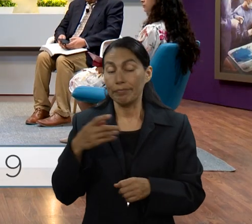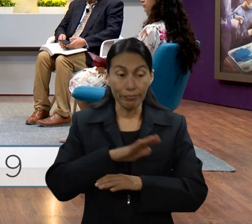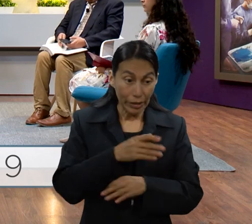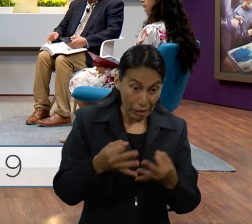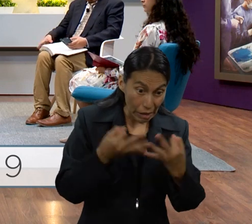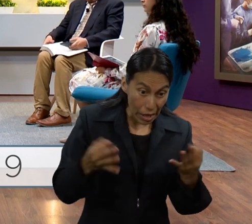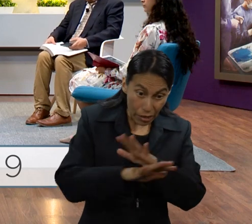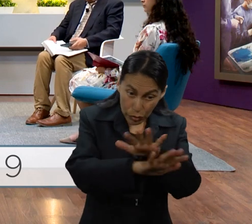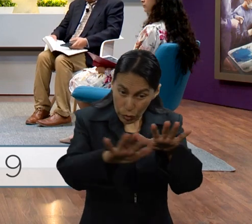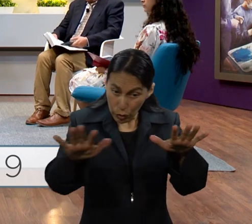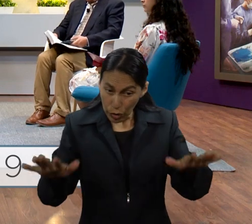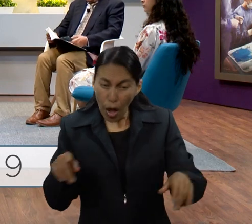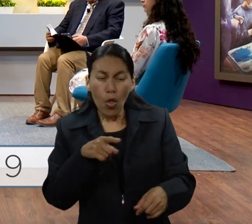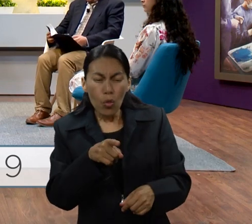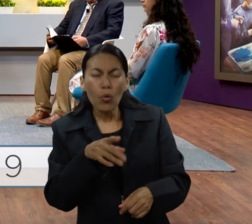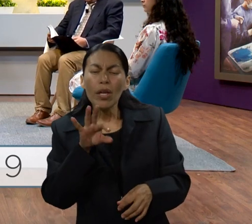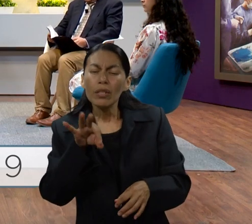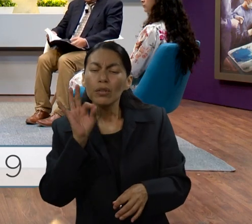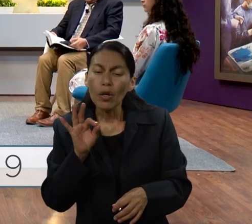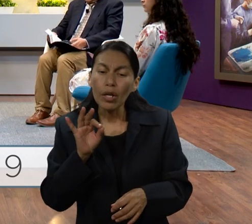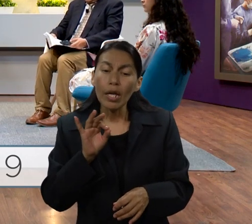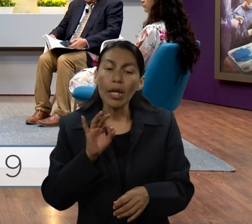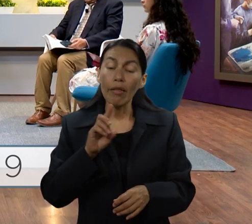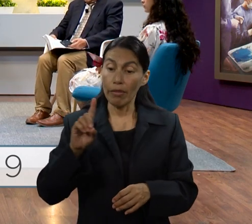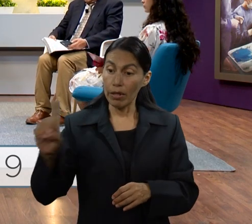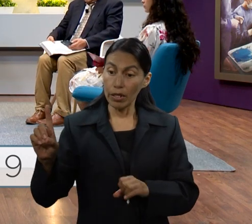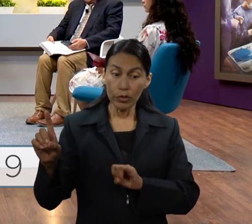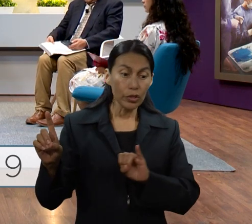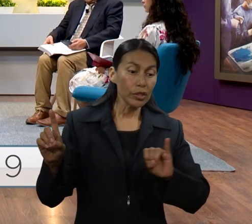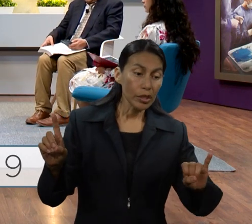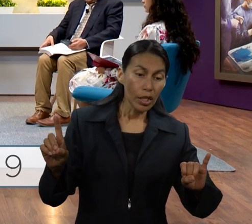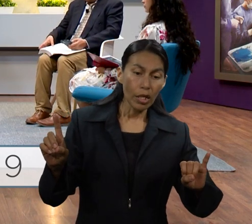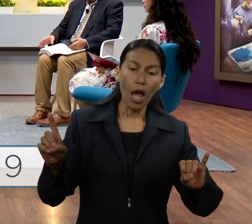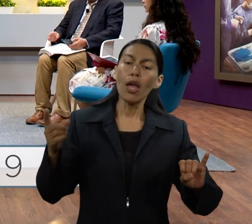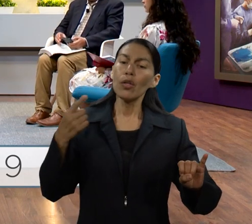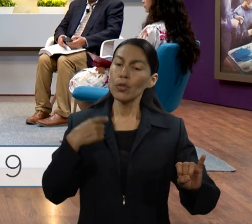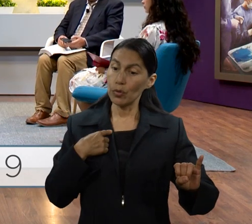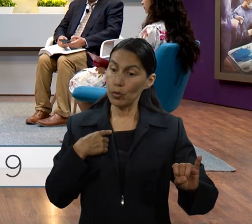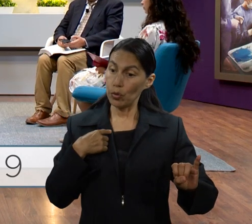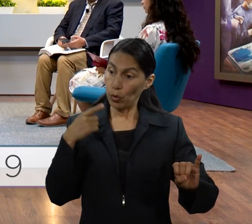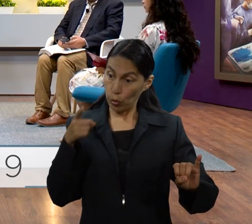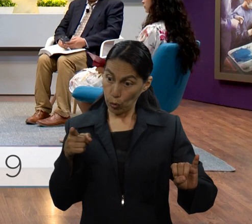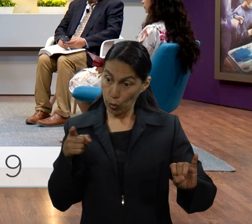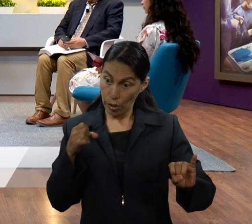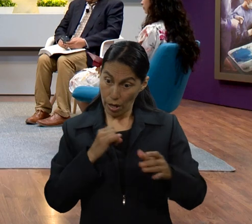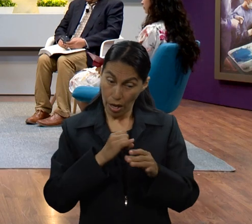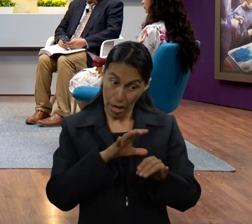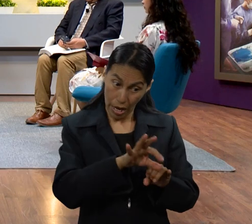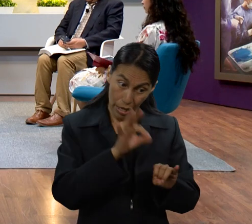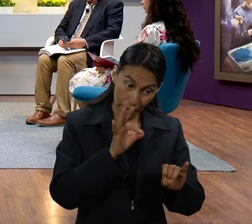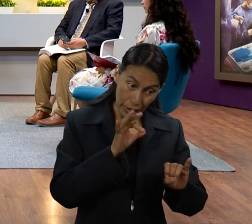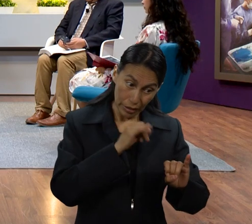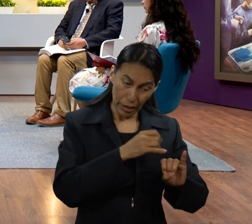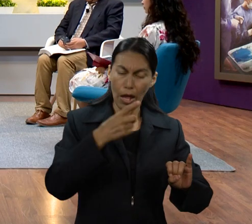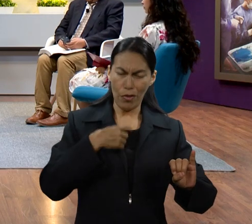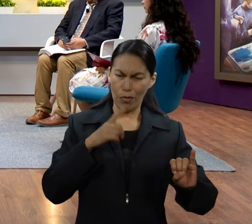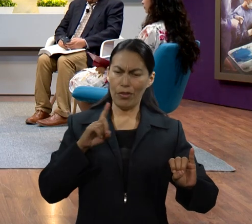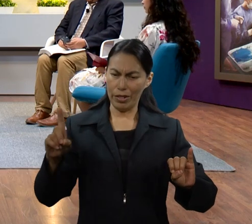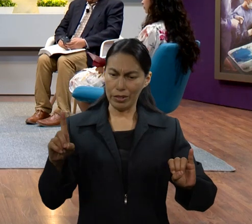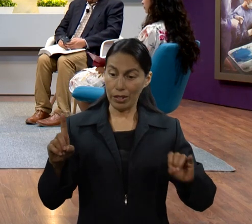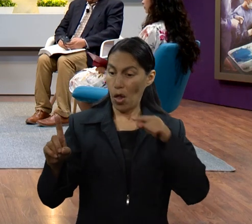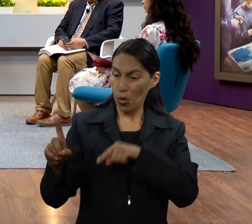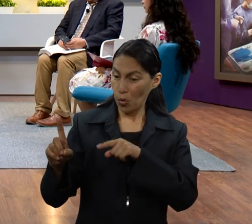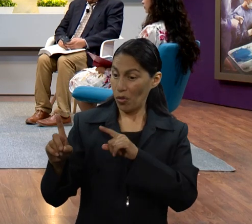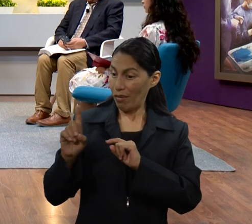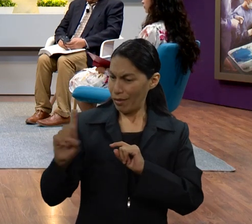delante de ti, yo te ruego que te apartes de mí, si vas al lado izquierdo, yo iré al lado derecho, y si a la mano derecha, yo iré a la